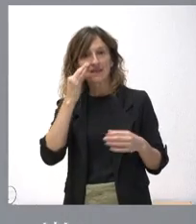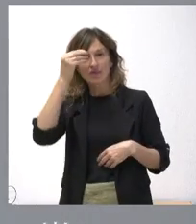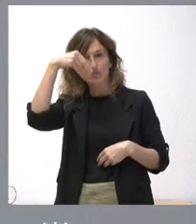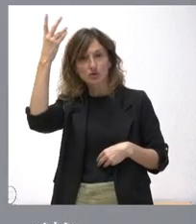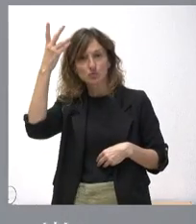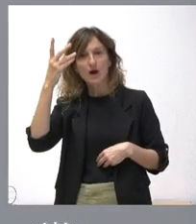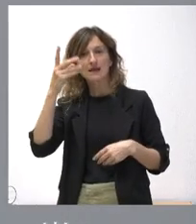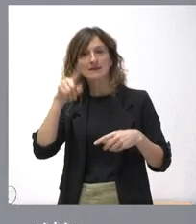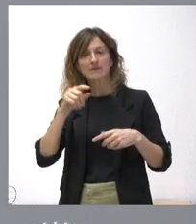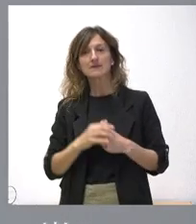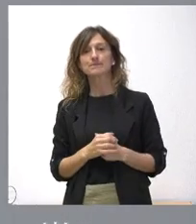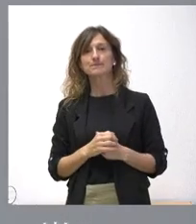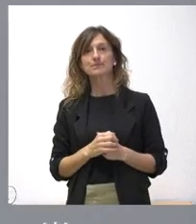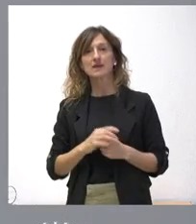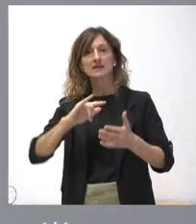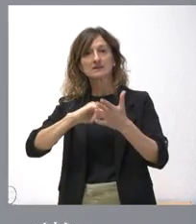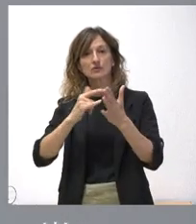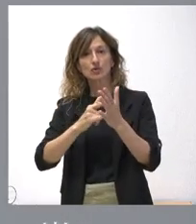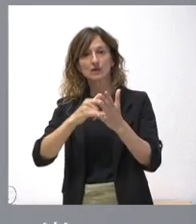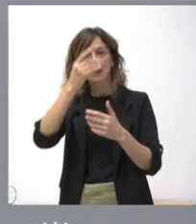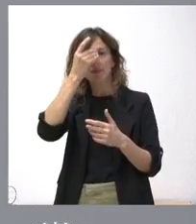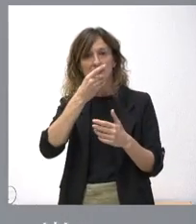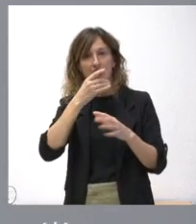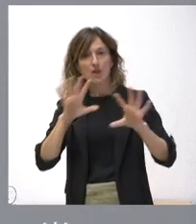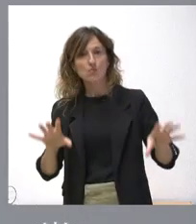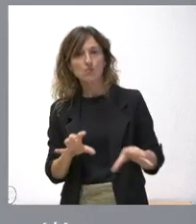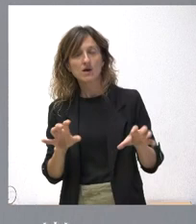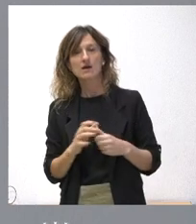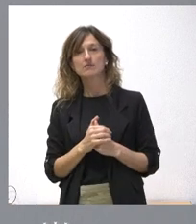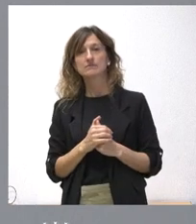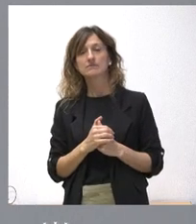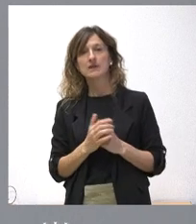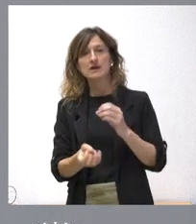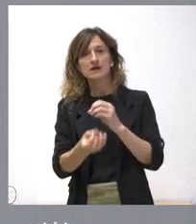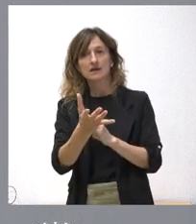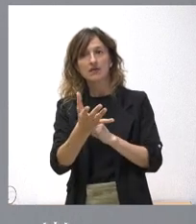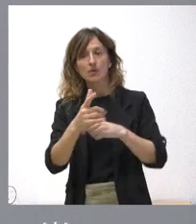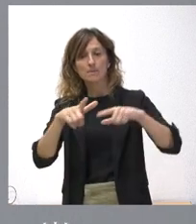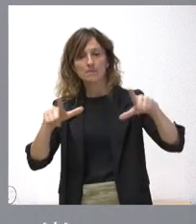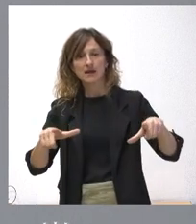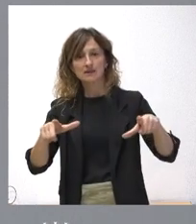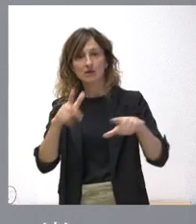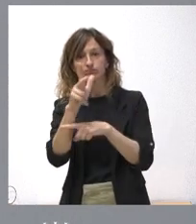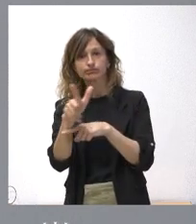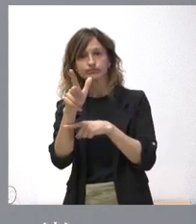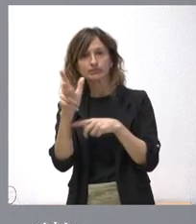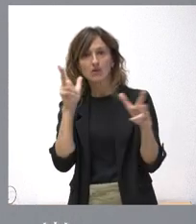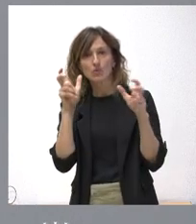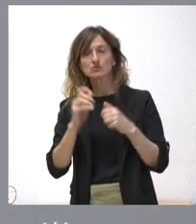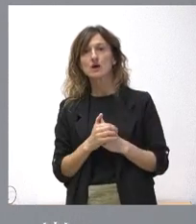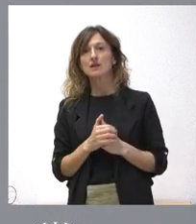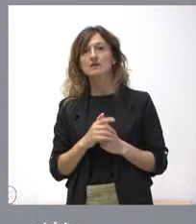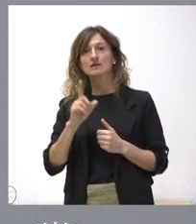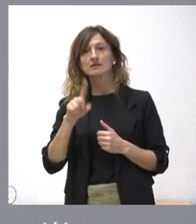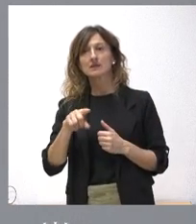y realidad aumentada, a tecnologías digitales, mobiliario, creación de un plató de producción audiovisual y la sala